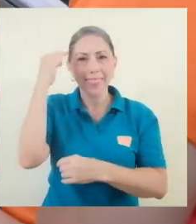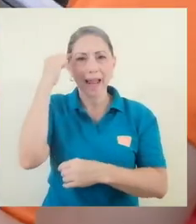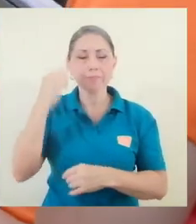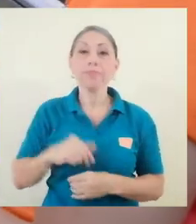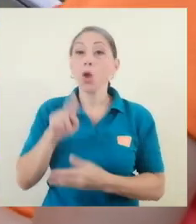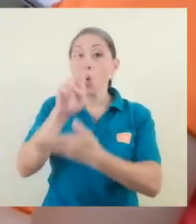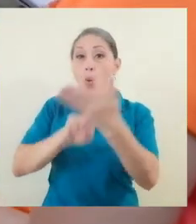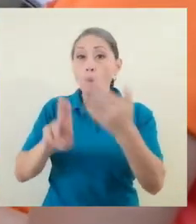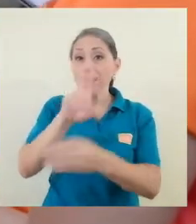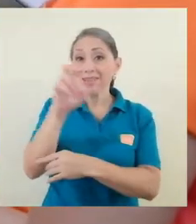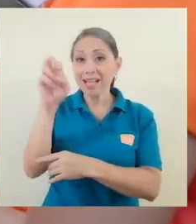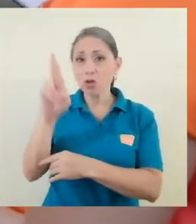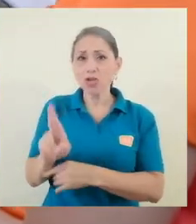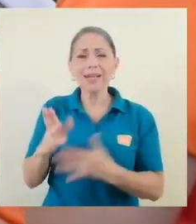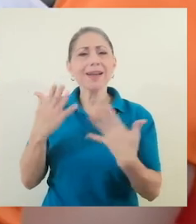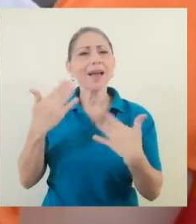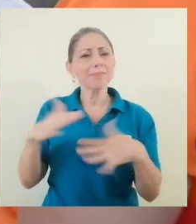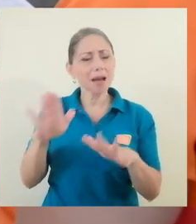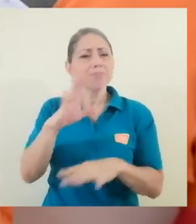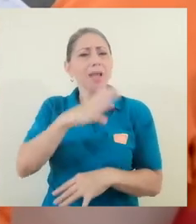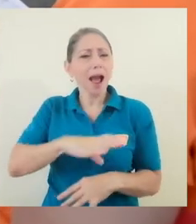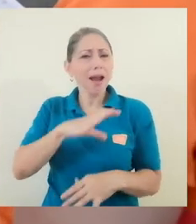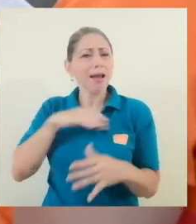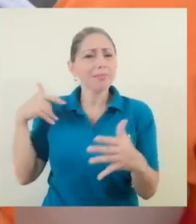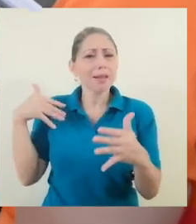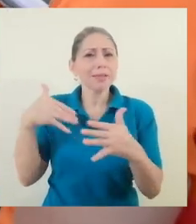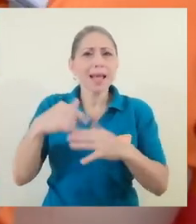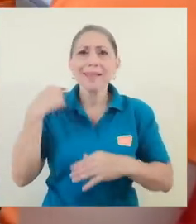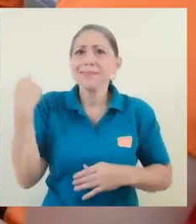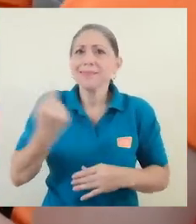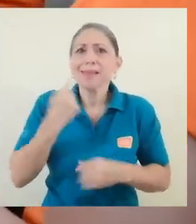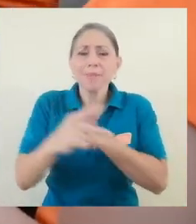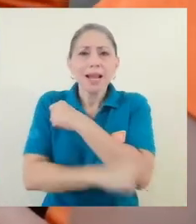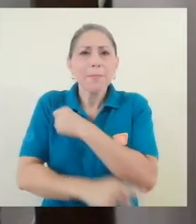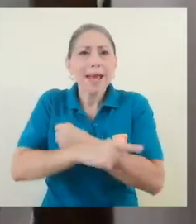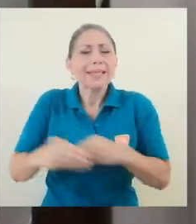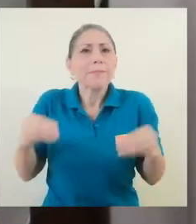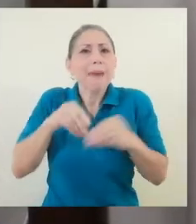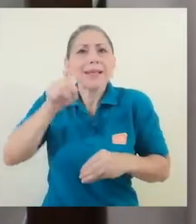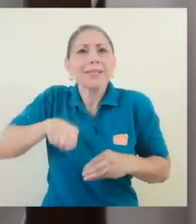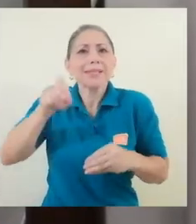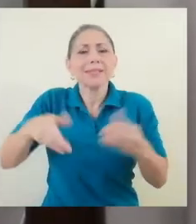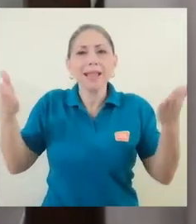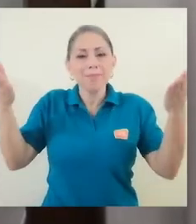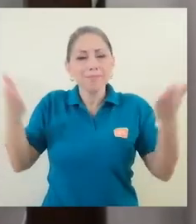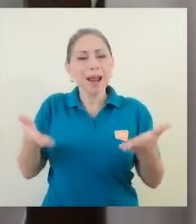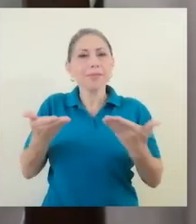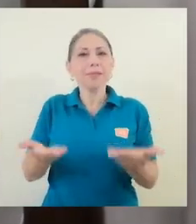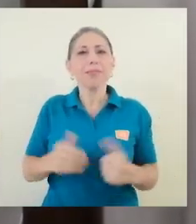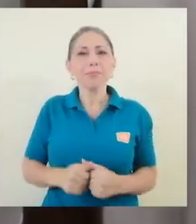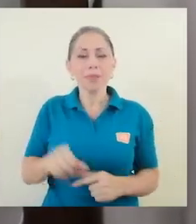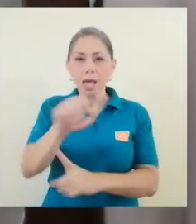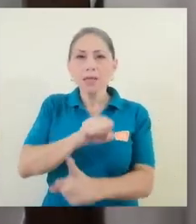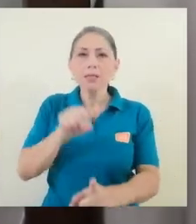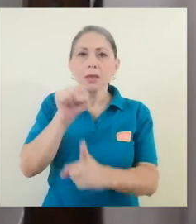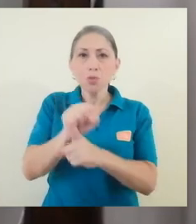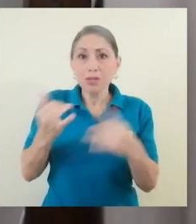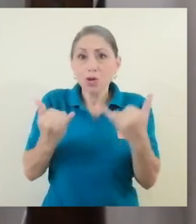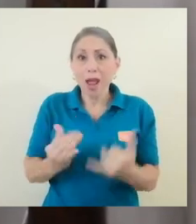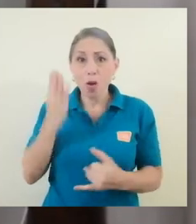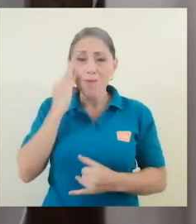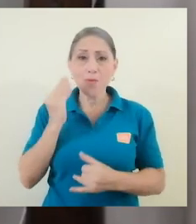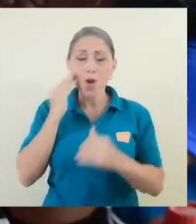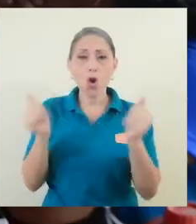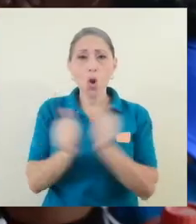La Universidad de Costa Rica se ha caracterizado por estar presente cuando el país más lo necesita y la situación que vivimos en estos